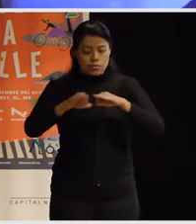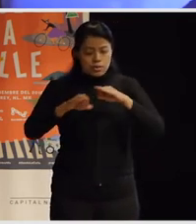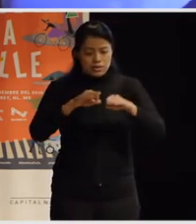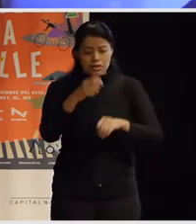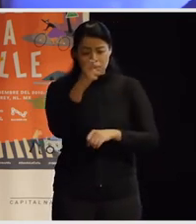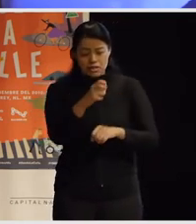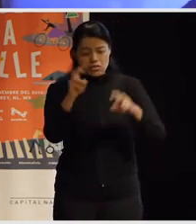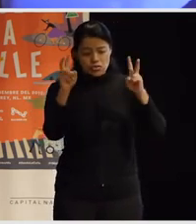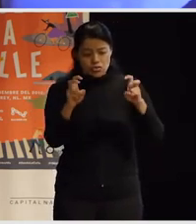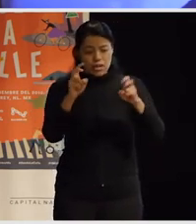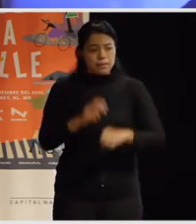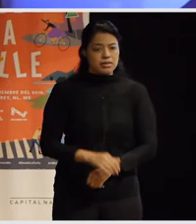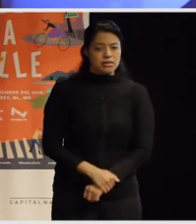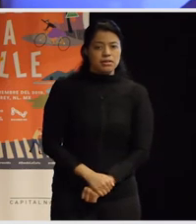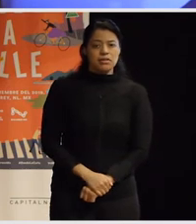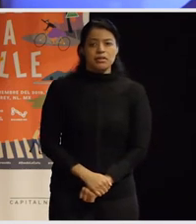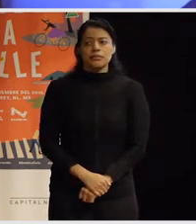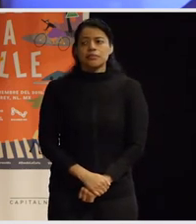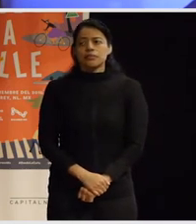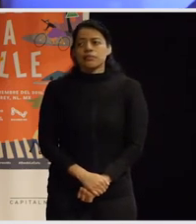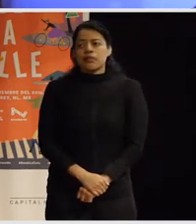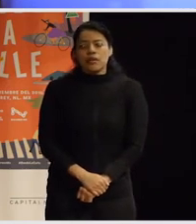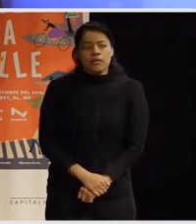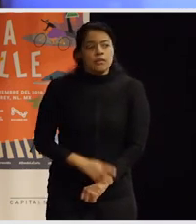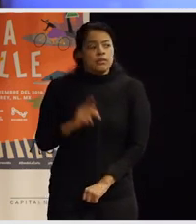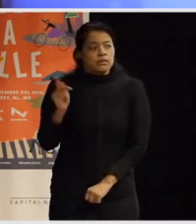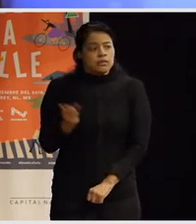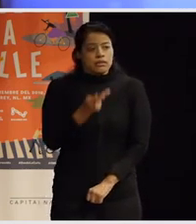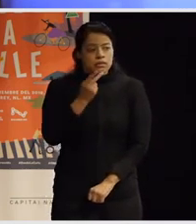¿alguien más que quisiera hacer alguna pregunta o comentario?